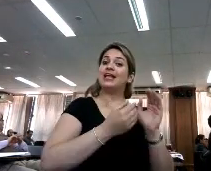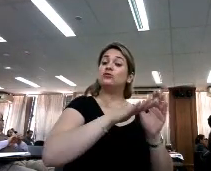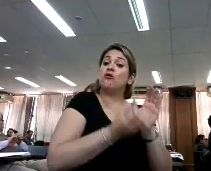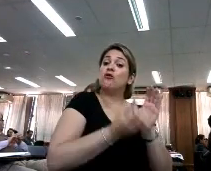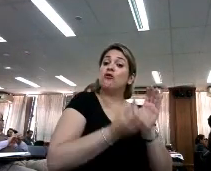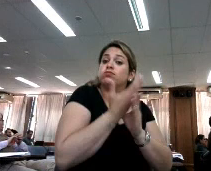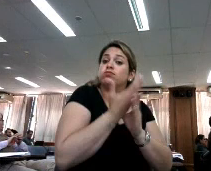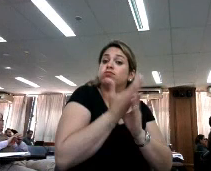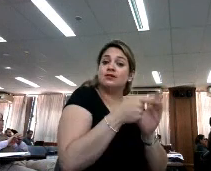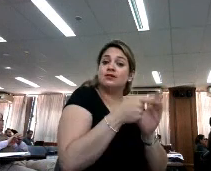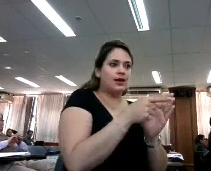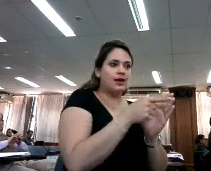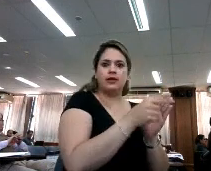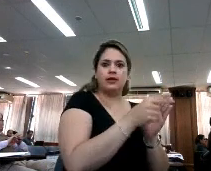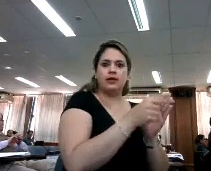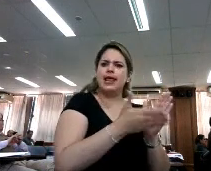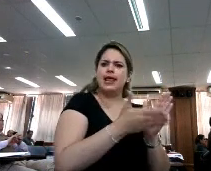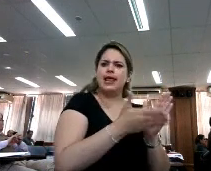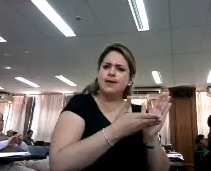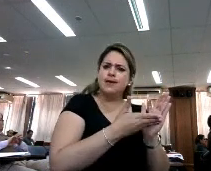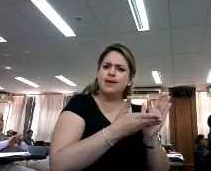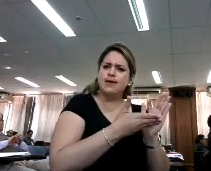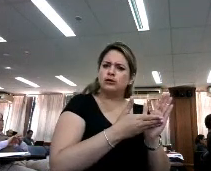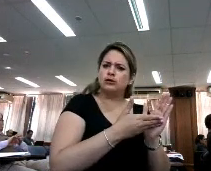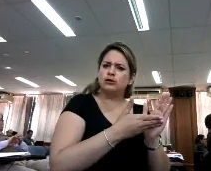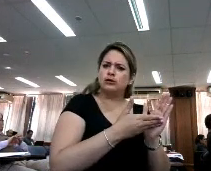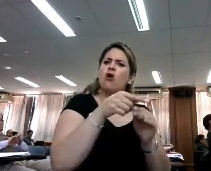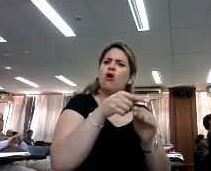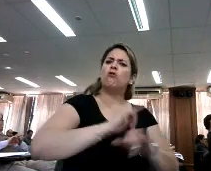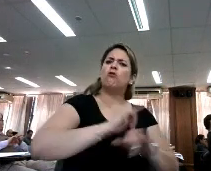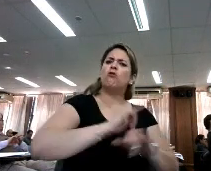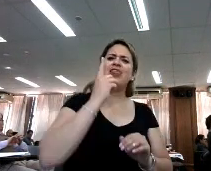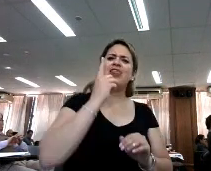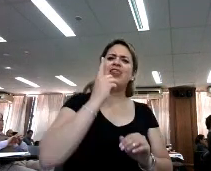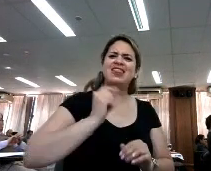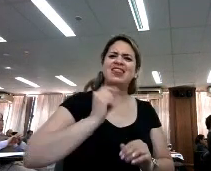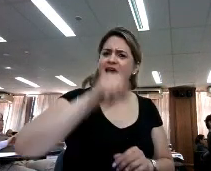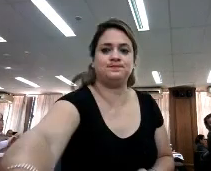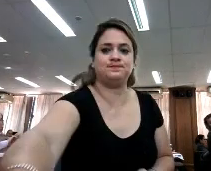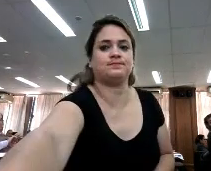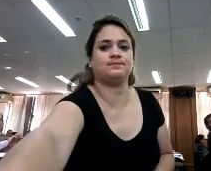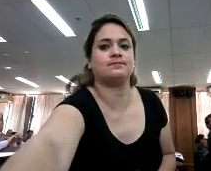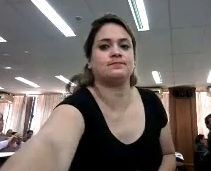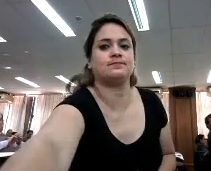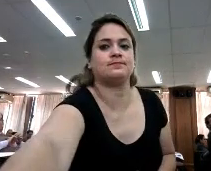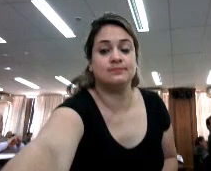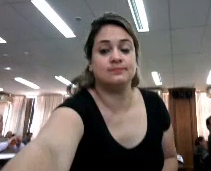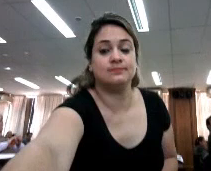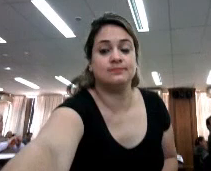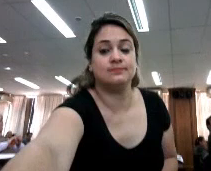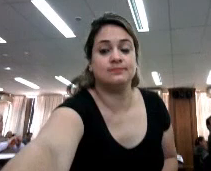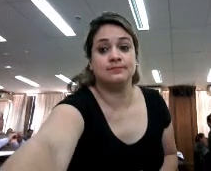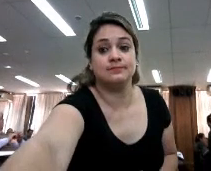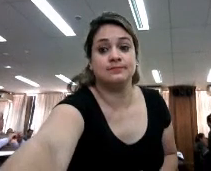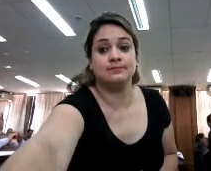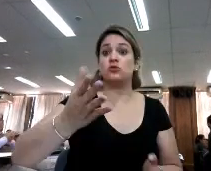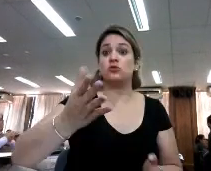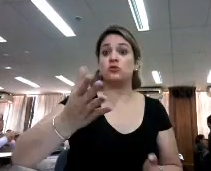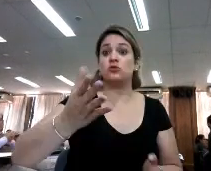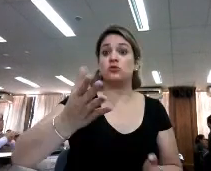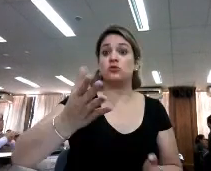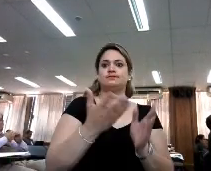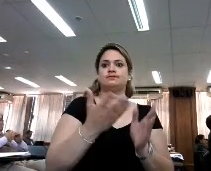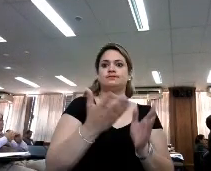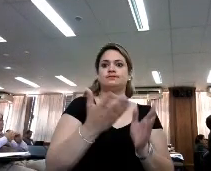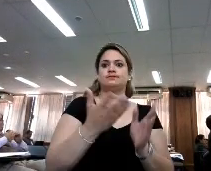Nos vamos a inspirar solamente en libros, solamente en journals. ¿Cómo hago para relacionar? Porque ¿qué revistas voy a tener que sumar